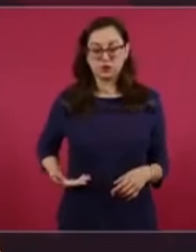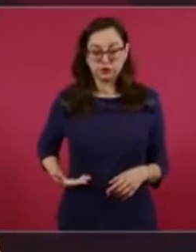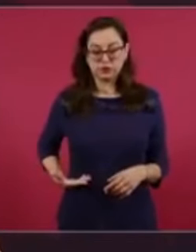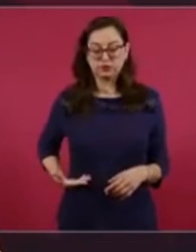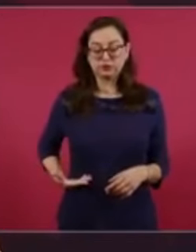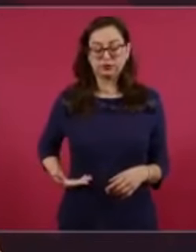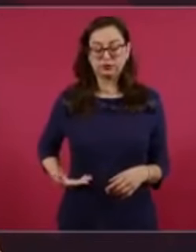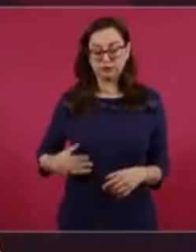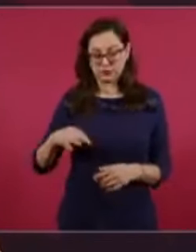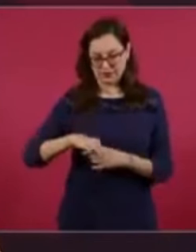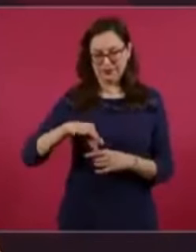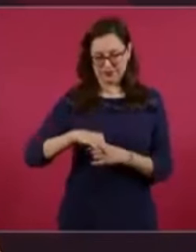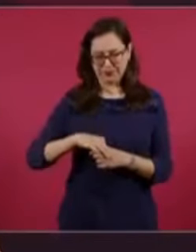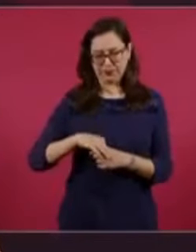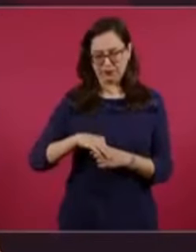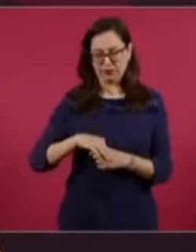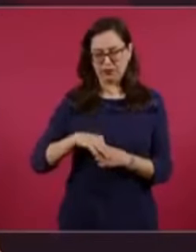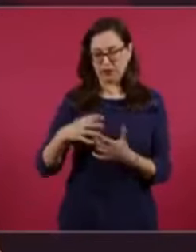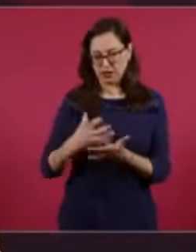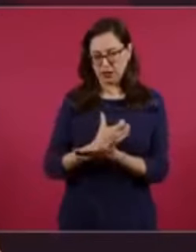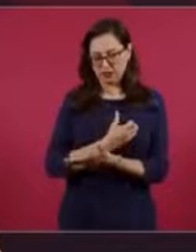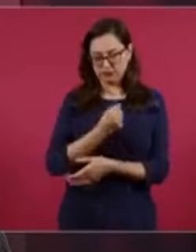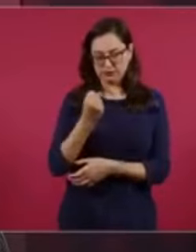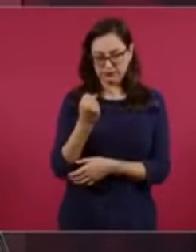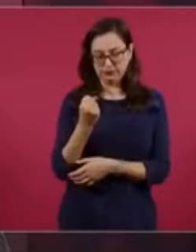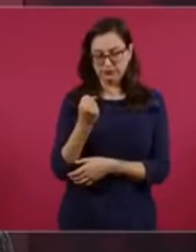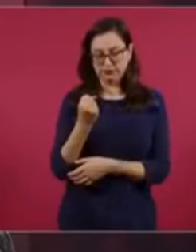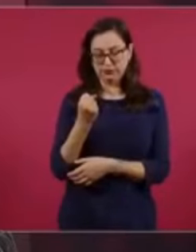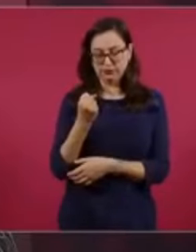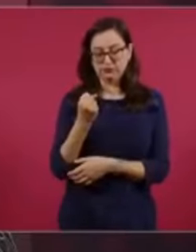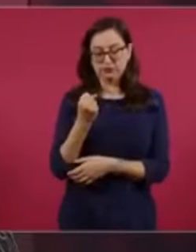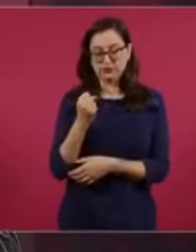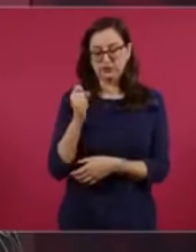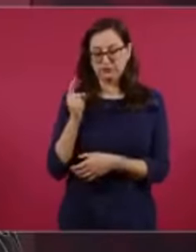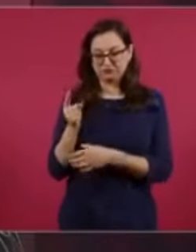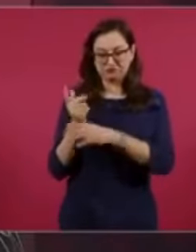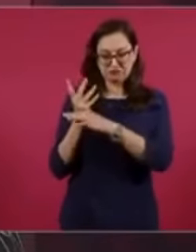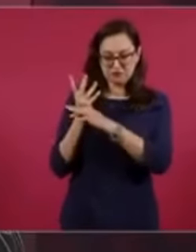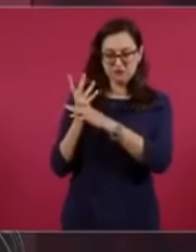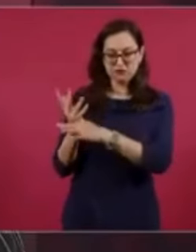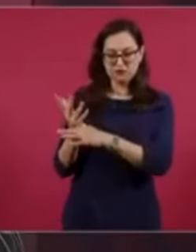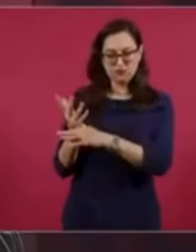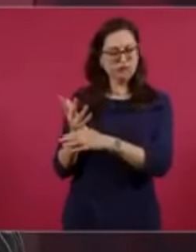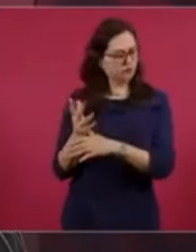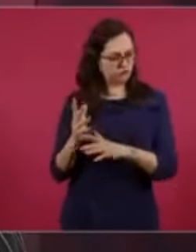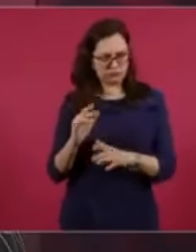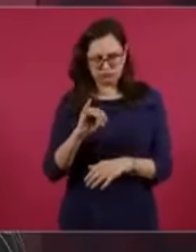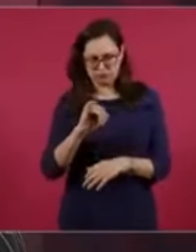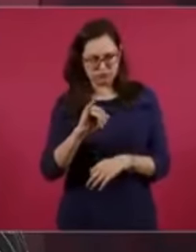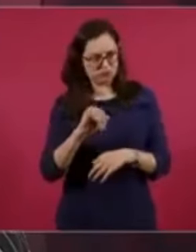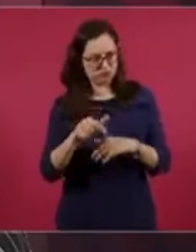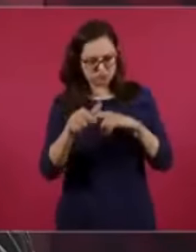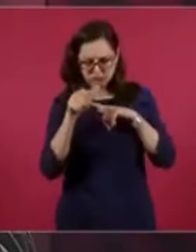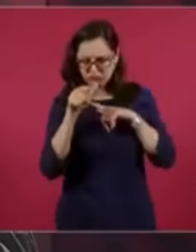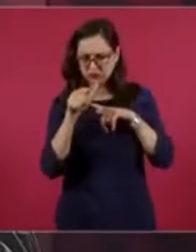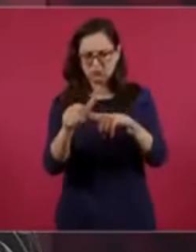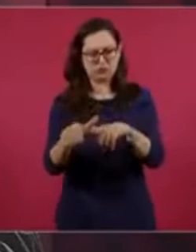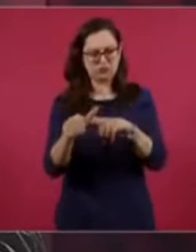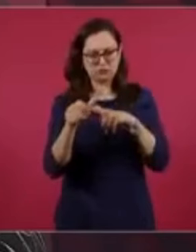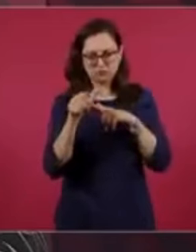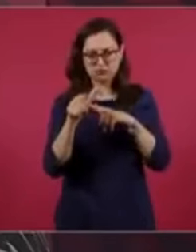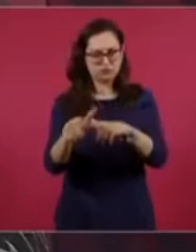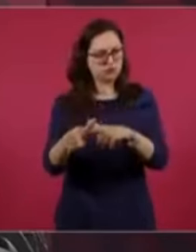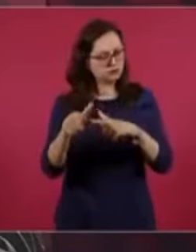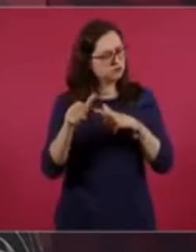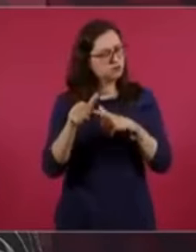expresado que va a haber continuidad para